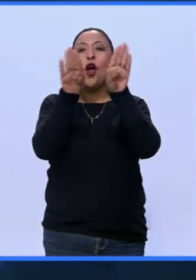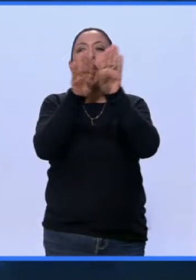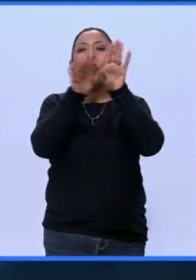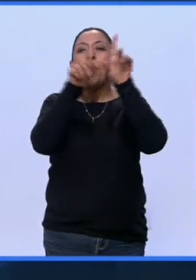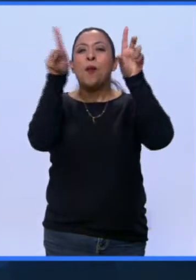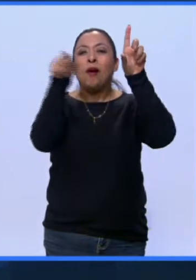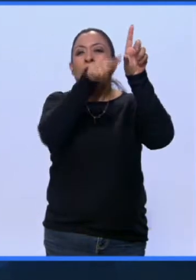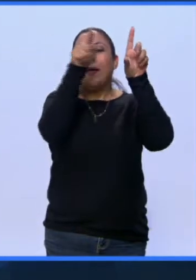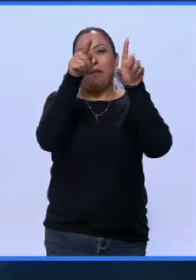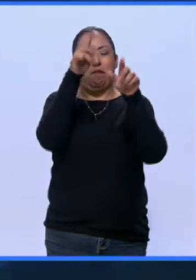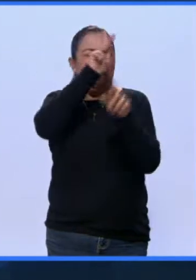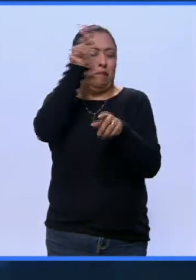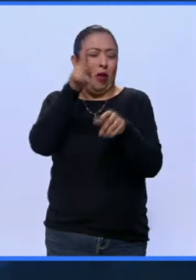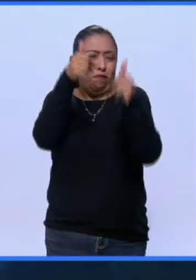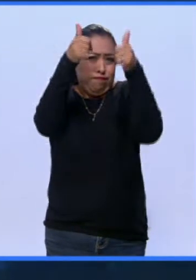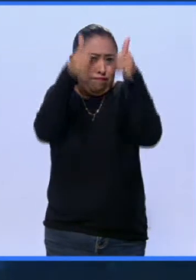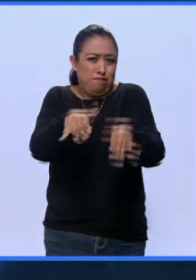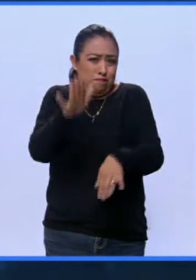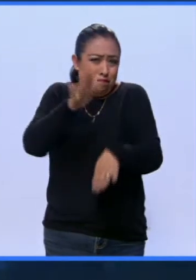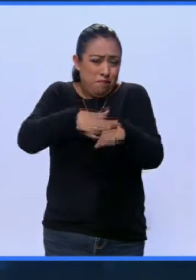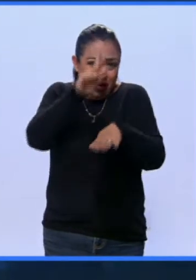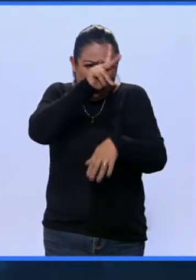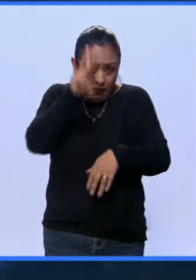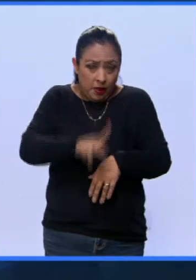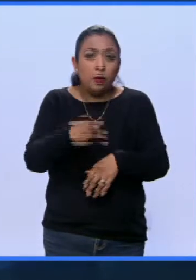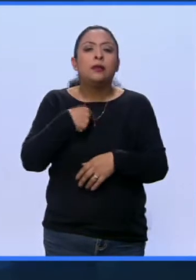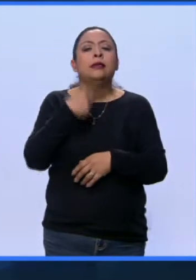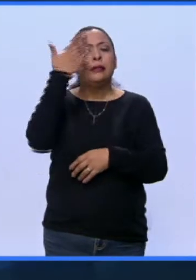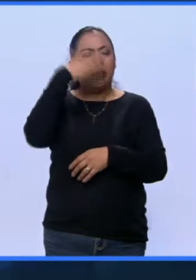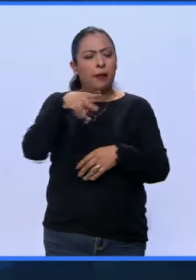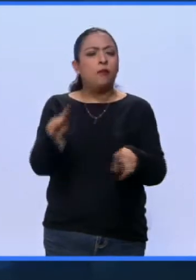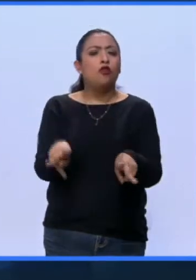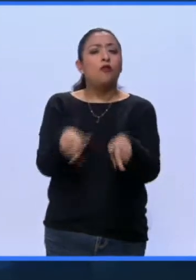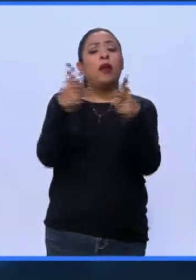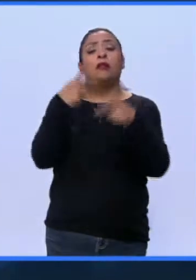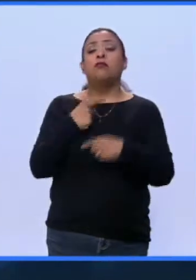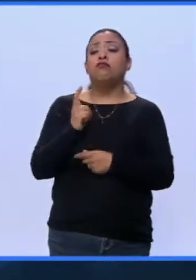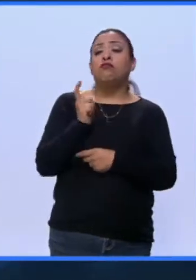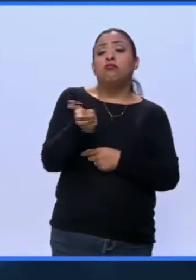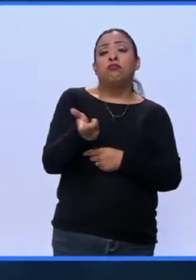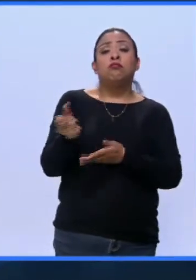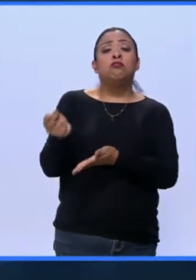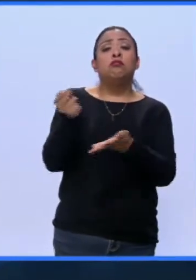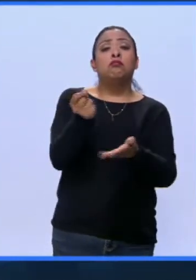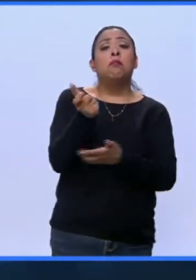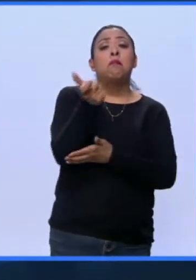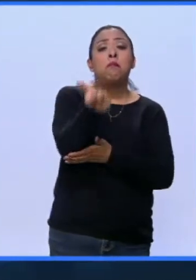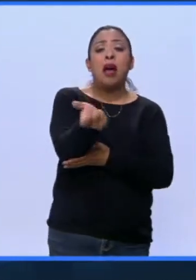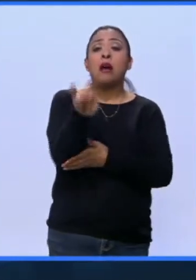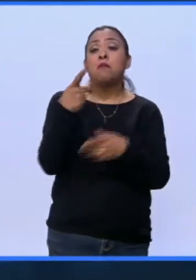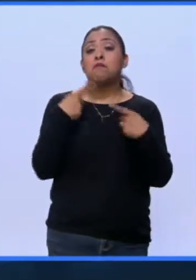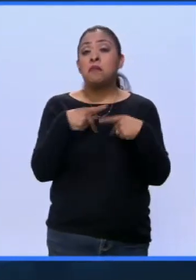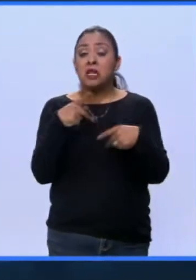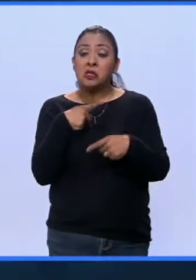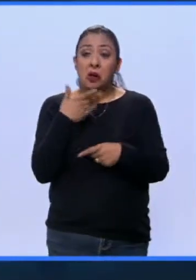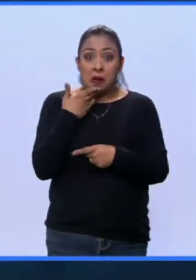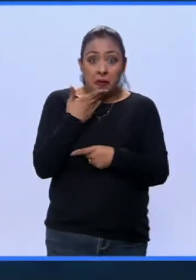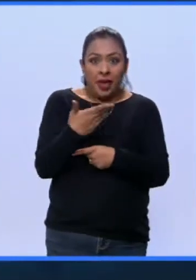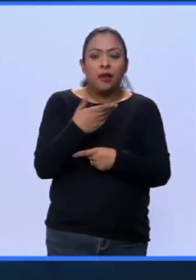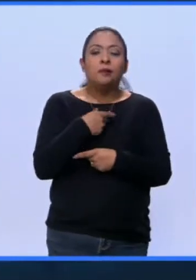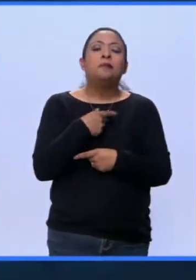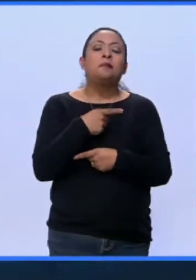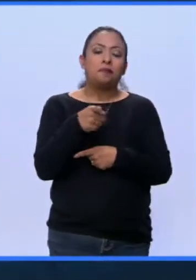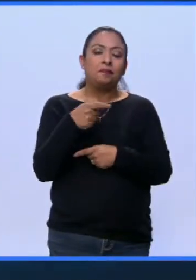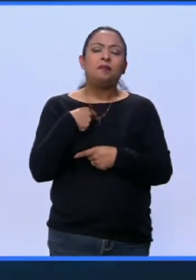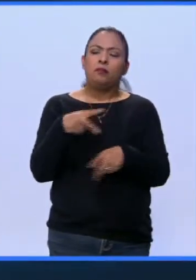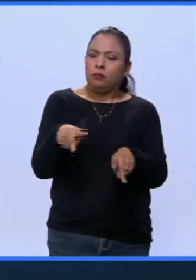mayor peso. Sabemos que te venden los espacios. Llegas con dinero, con la persona correcta y adecuada, y te venden